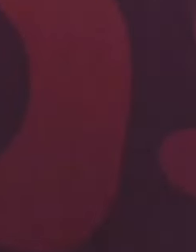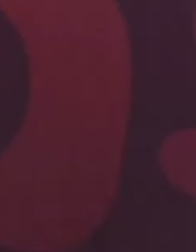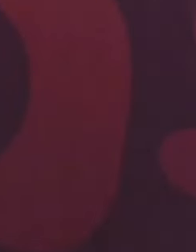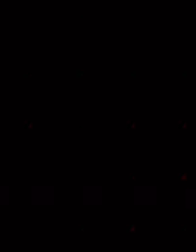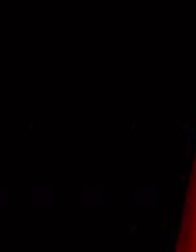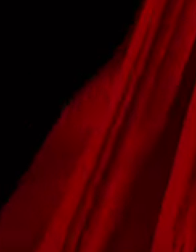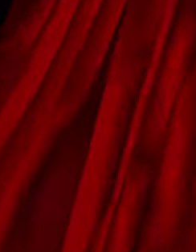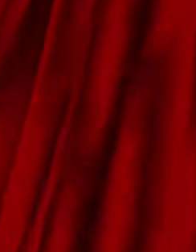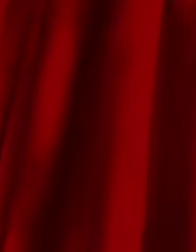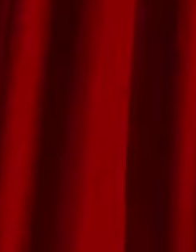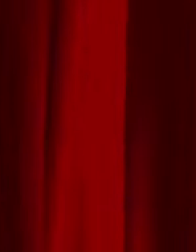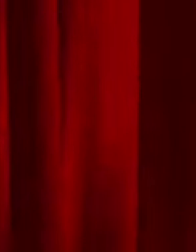vayan a cepillar. Adiós.